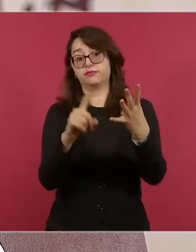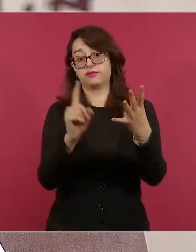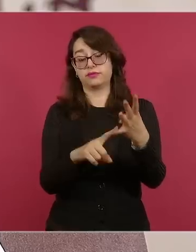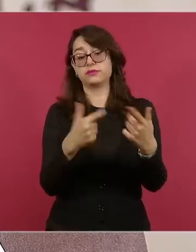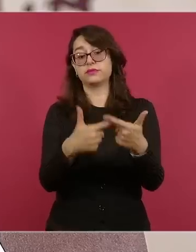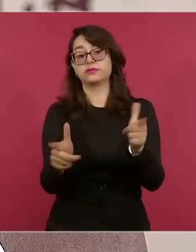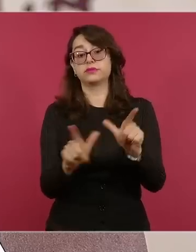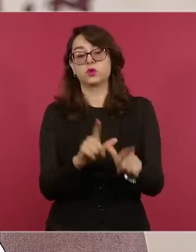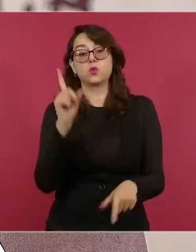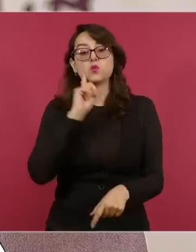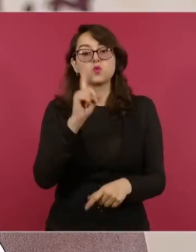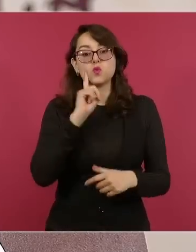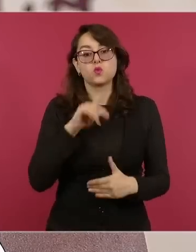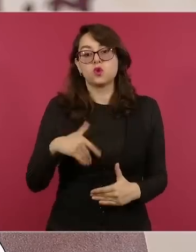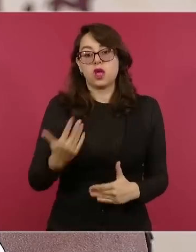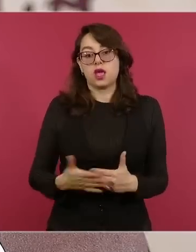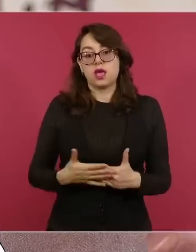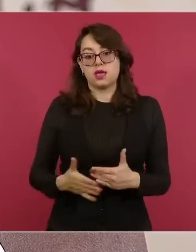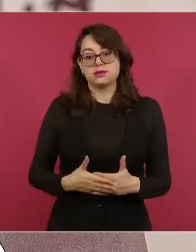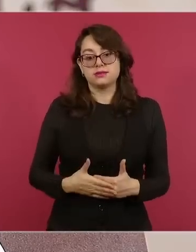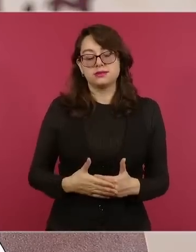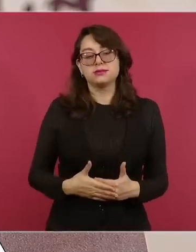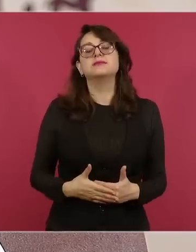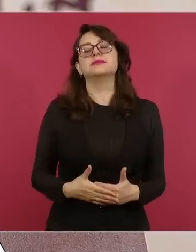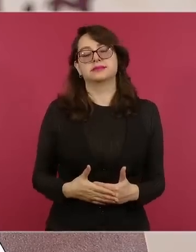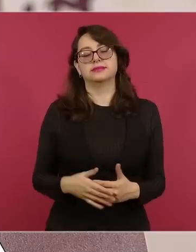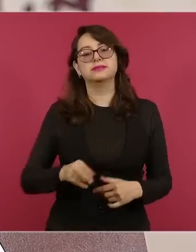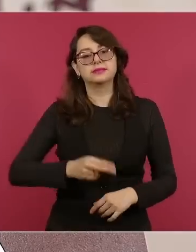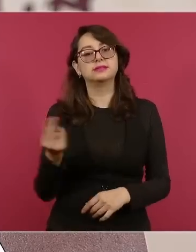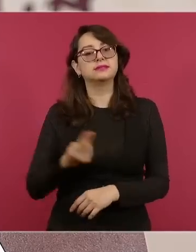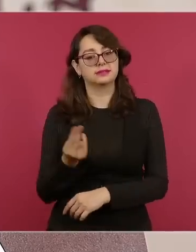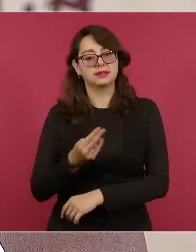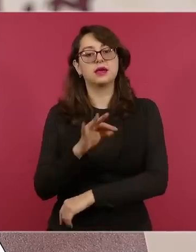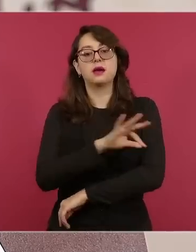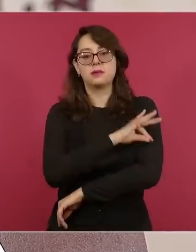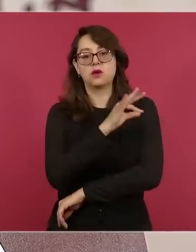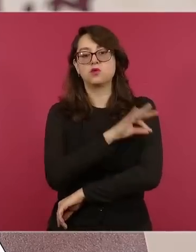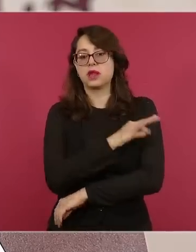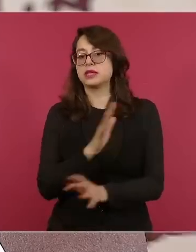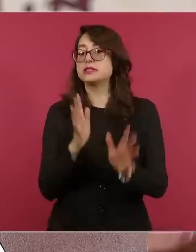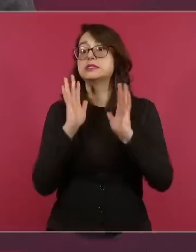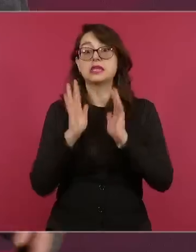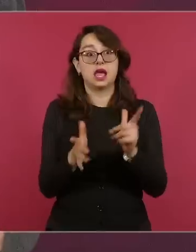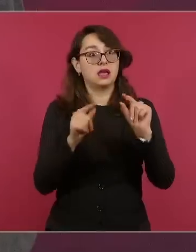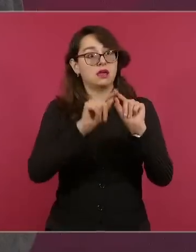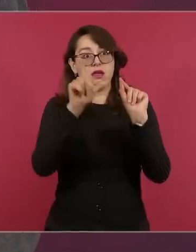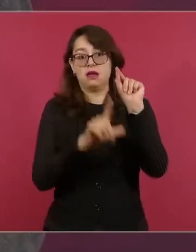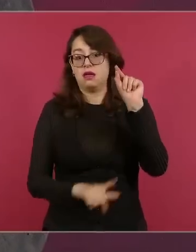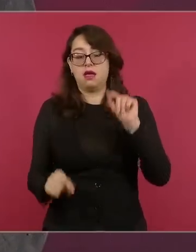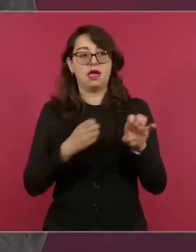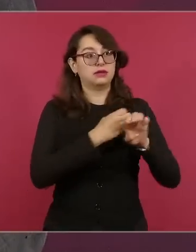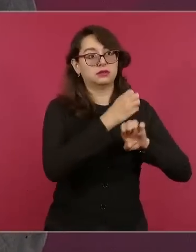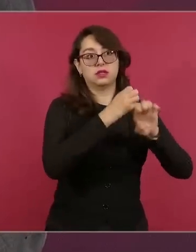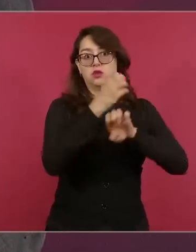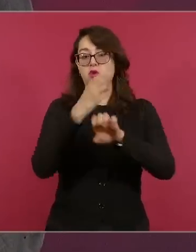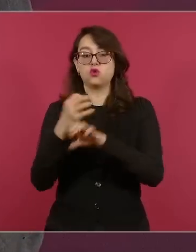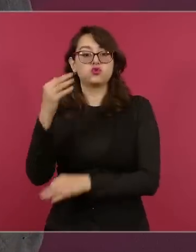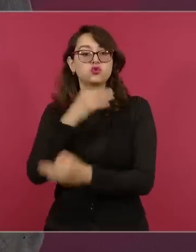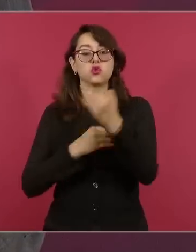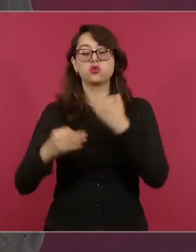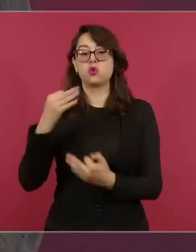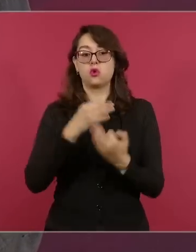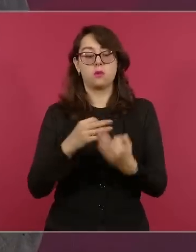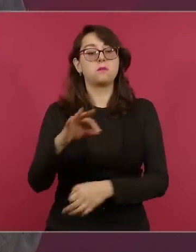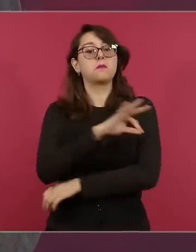sitios de vacunación. La vacunación ya está distribuida en todas las entidades federativas, ya está distribuida en todas las instituciones de